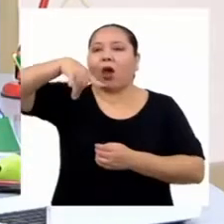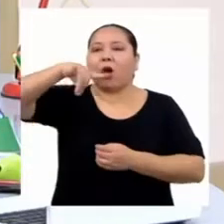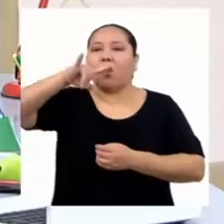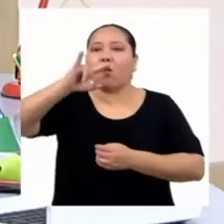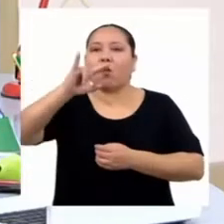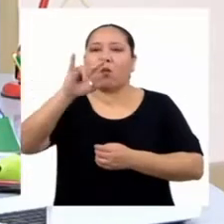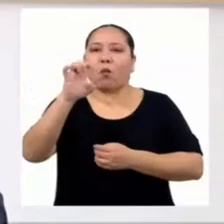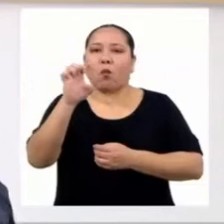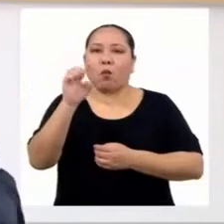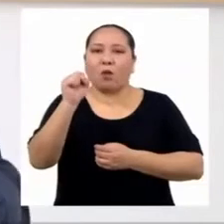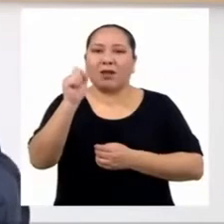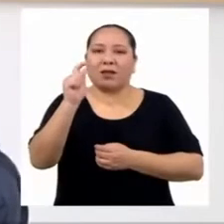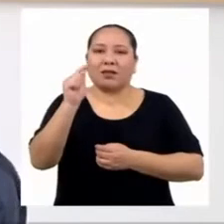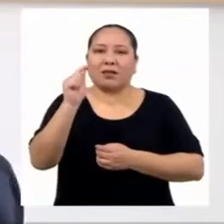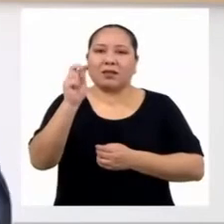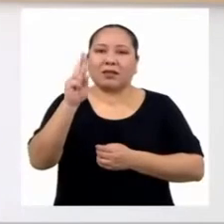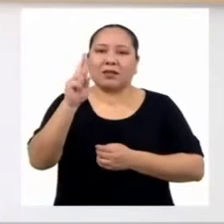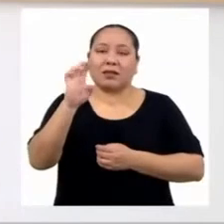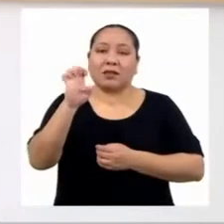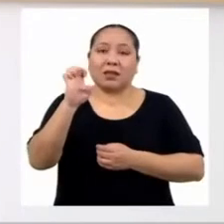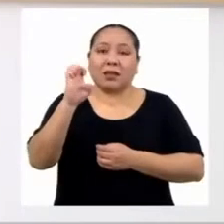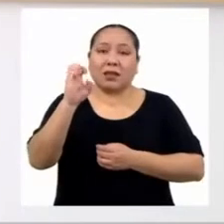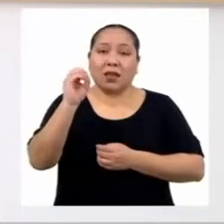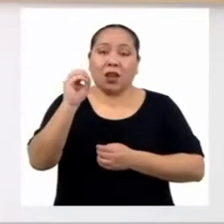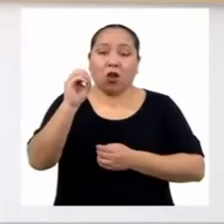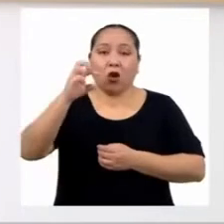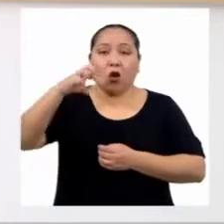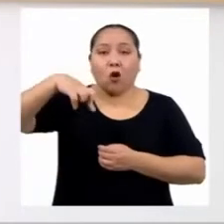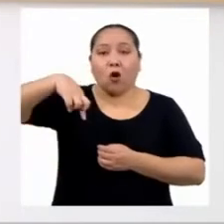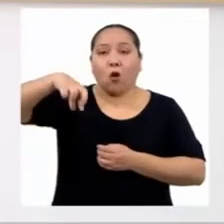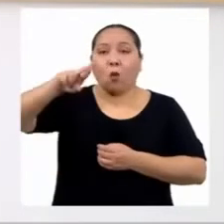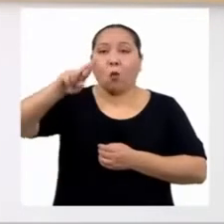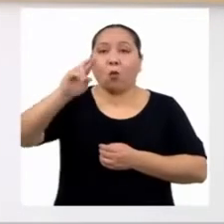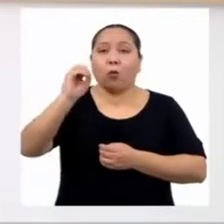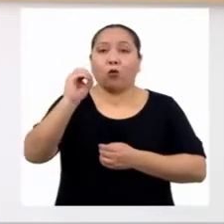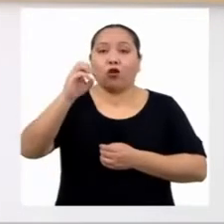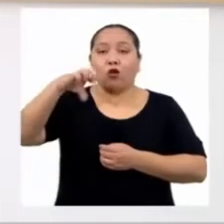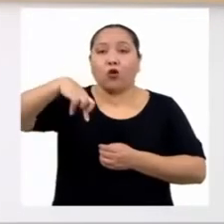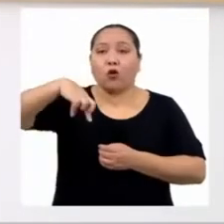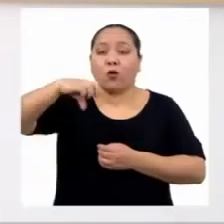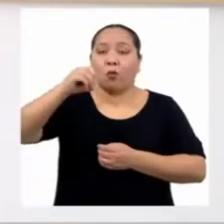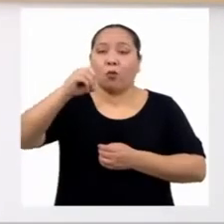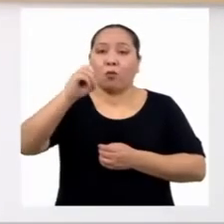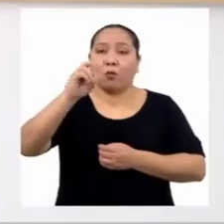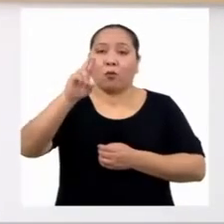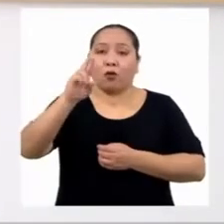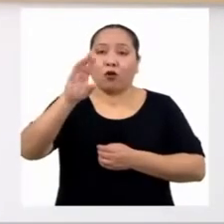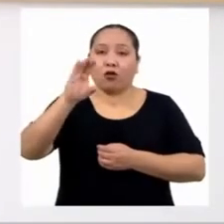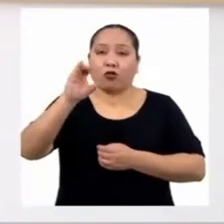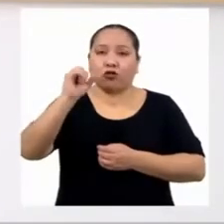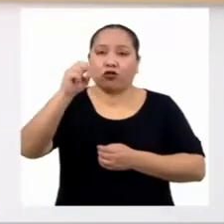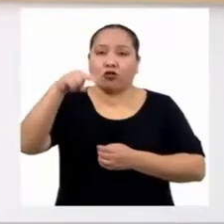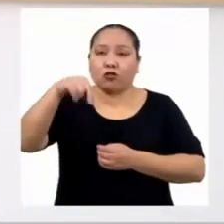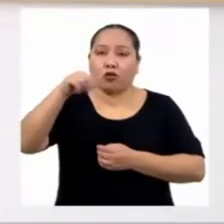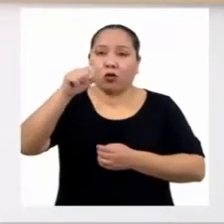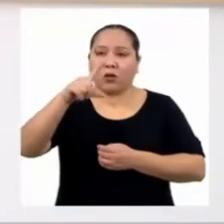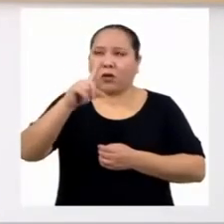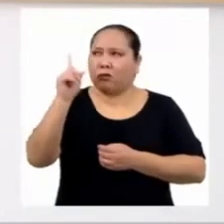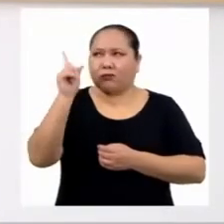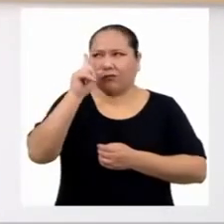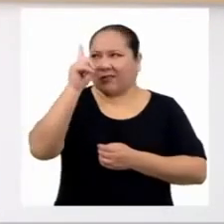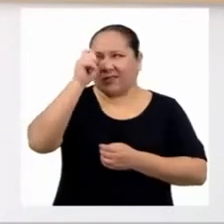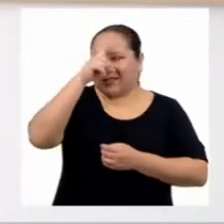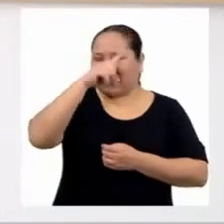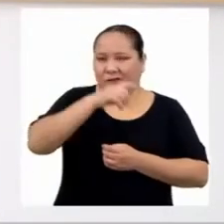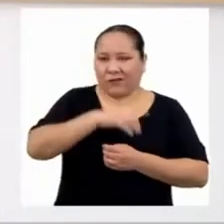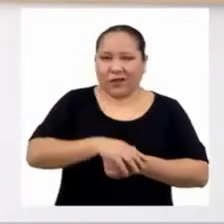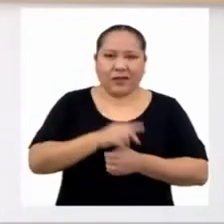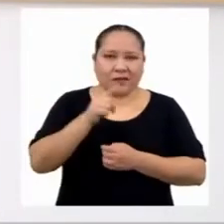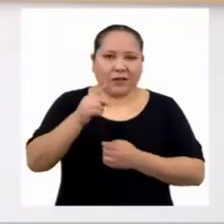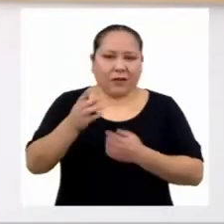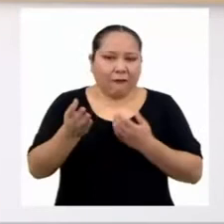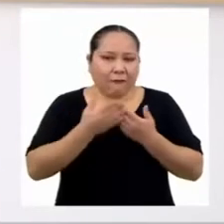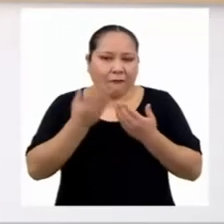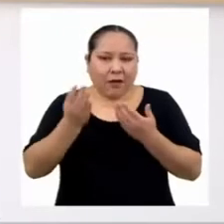bien complicado. No lo es tanto. Calma. Se los mostraré paso por paso para realizar un reparto directamente proporcional